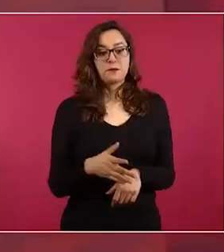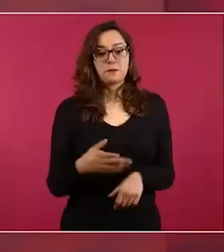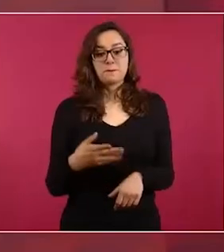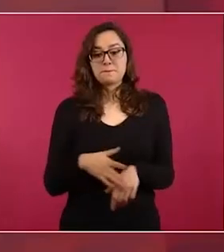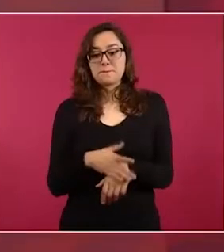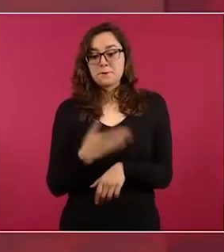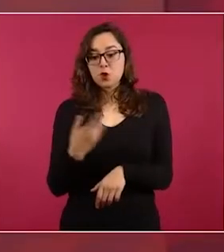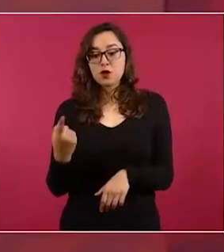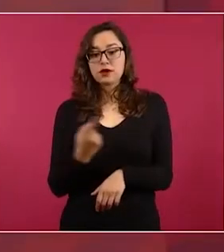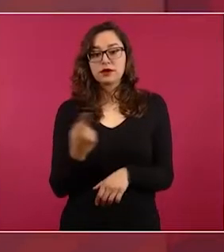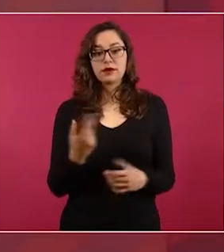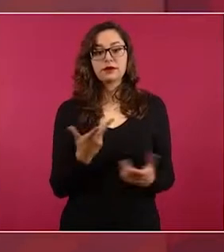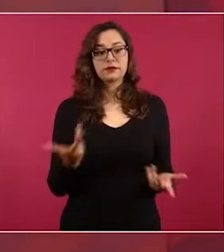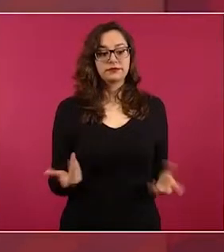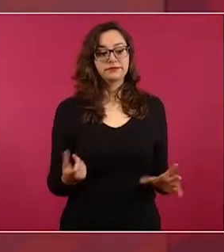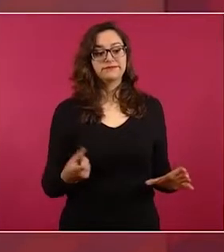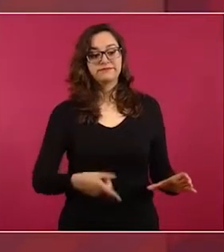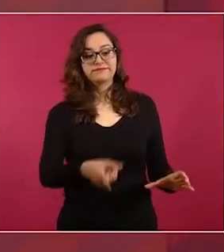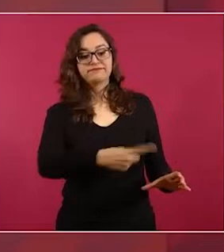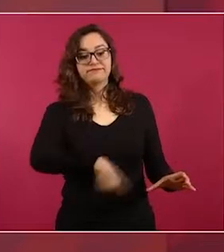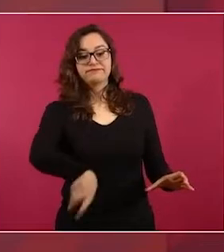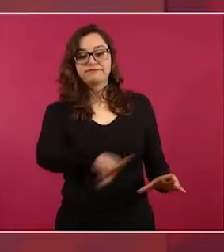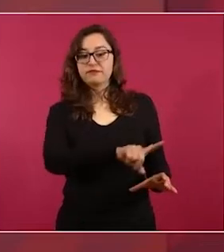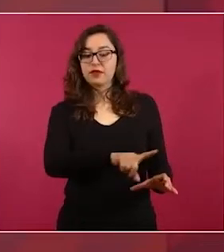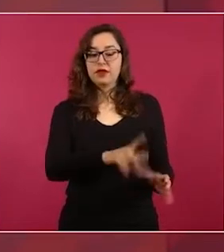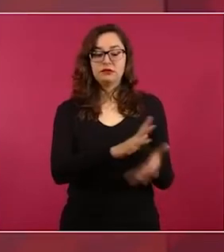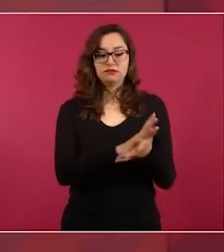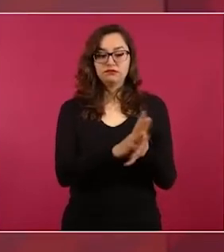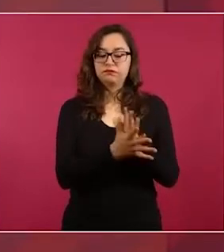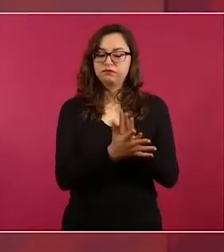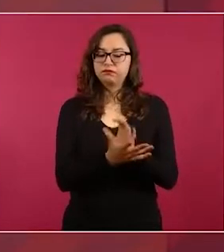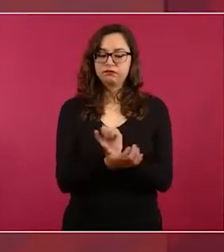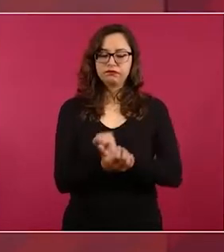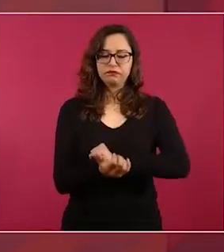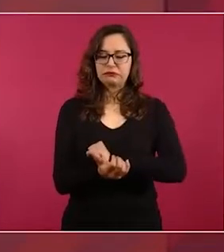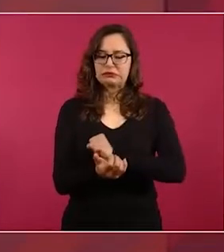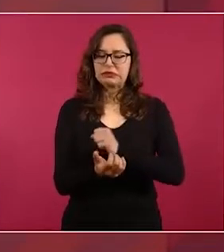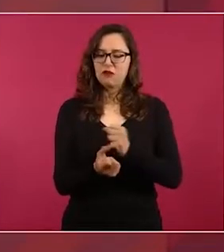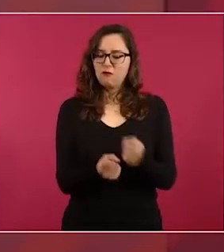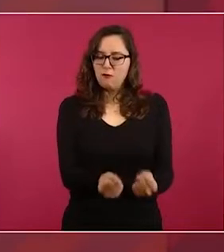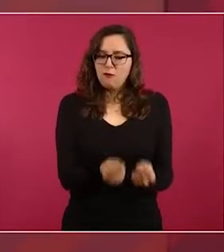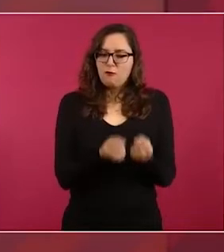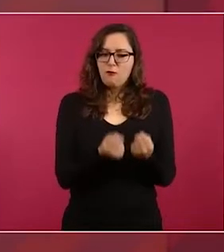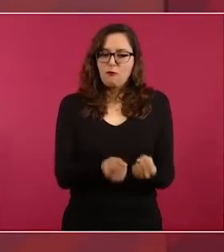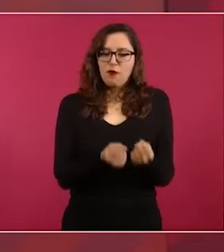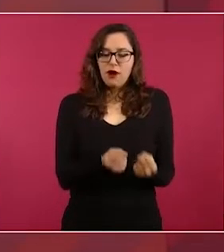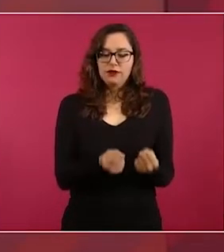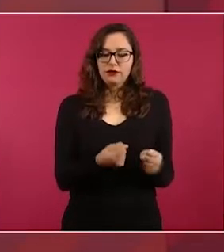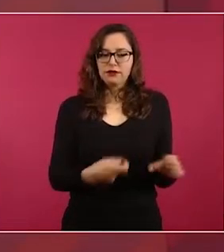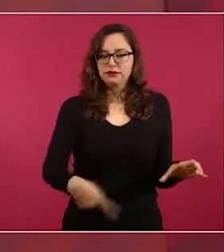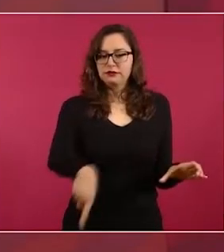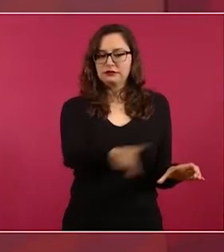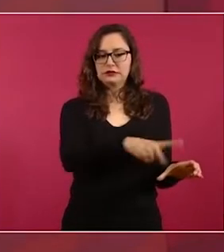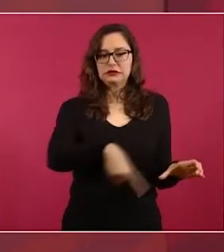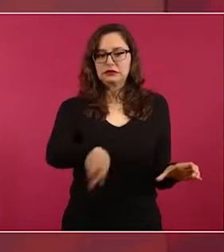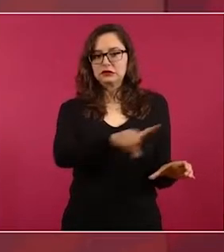que haya justicia en el caso de Ayotzinapa,